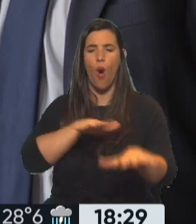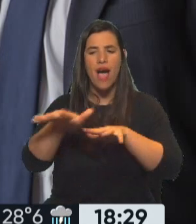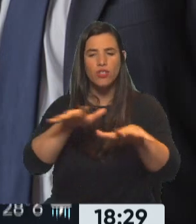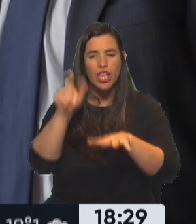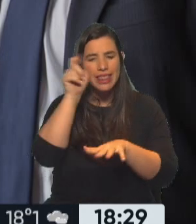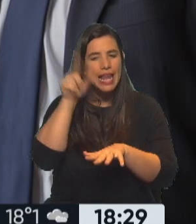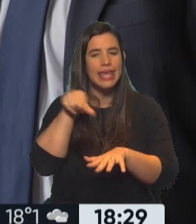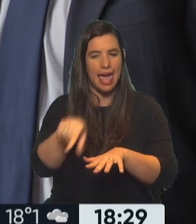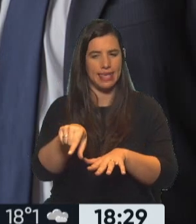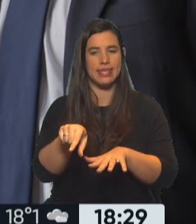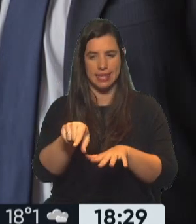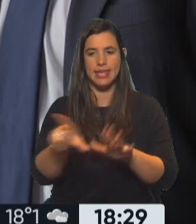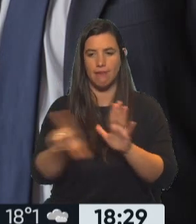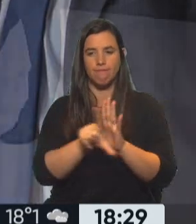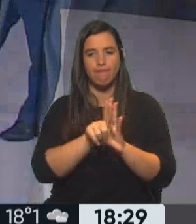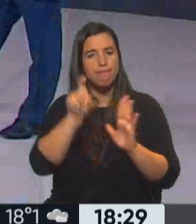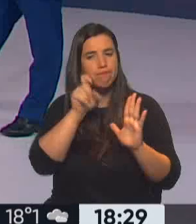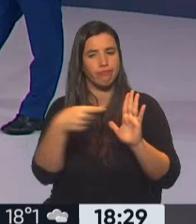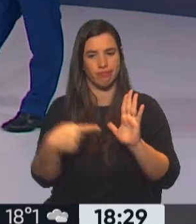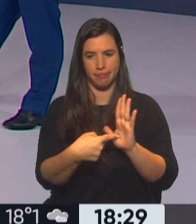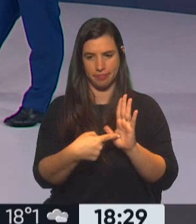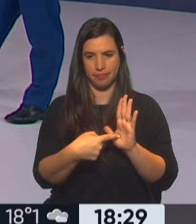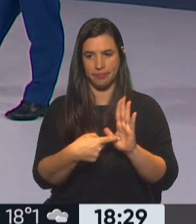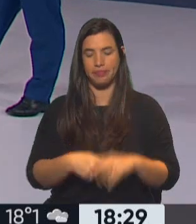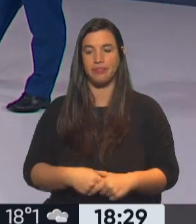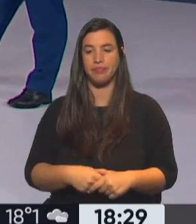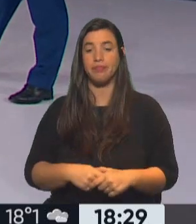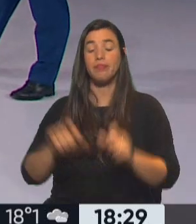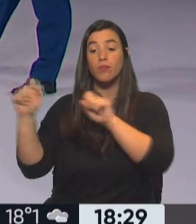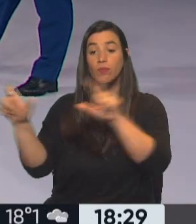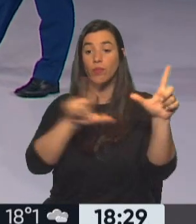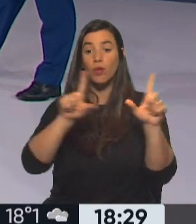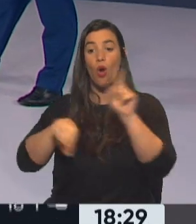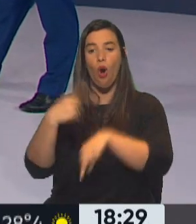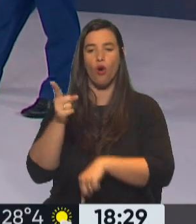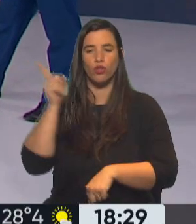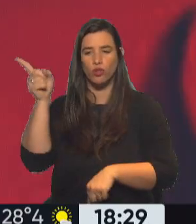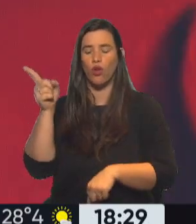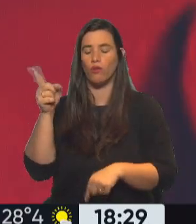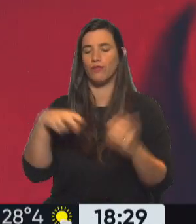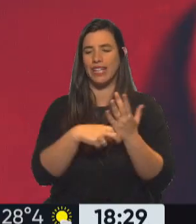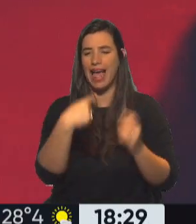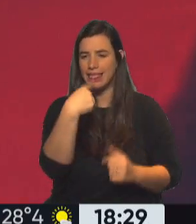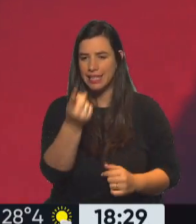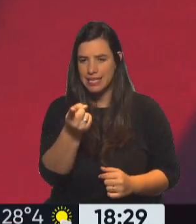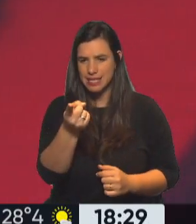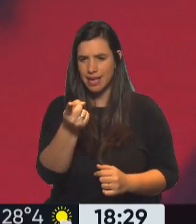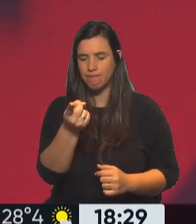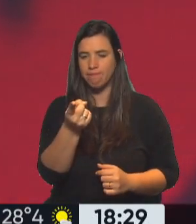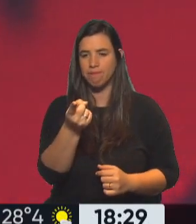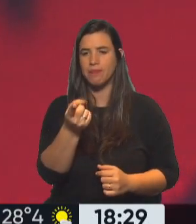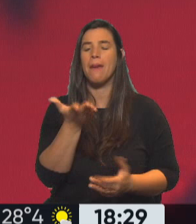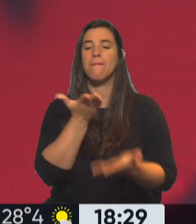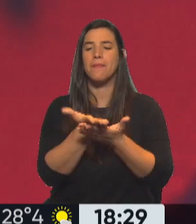normas, inteligencia ilegal. Mirá la otra placa que es lo que dice el fiscal respecto de todo esto. Porque lo que está pidiendo es la